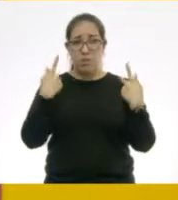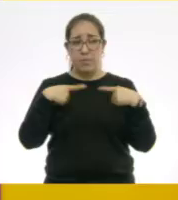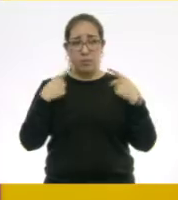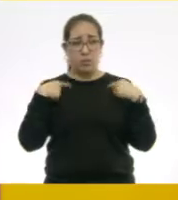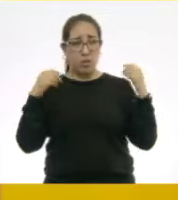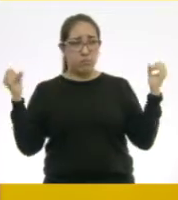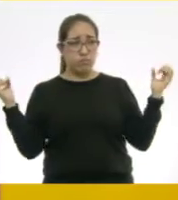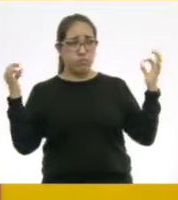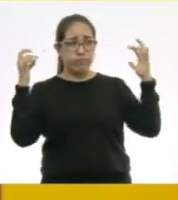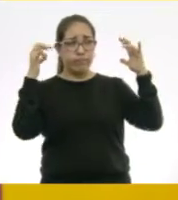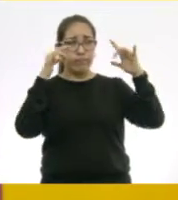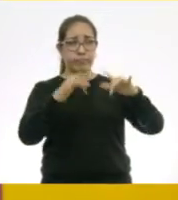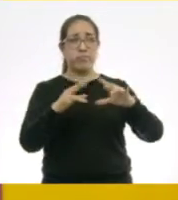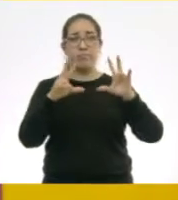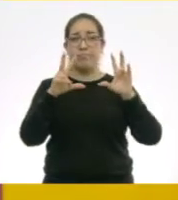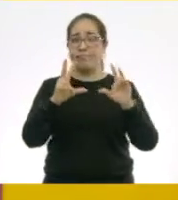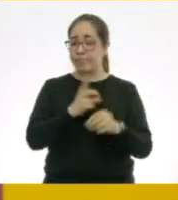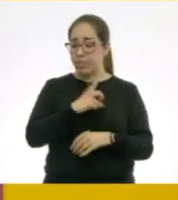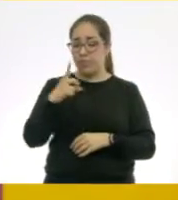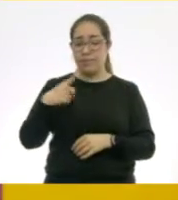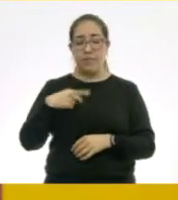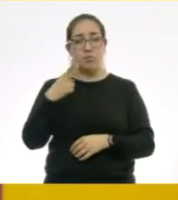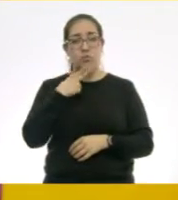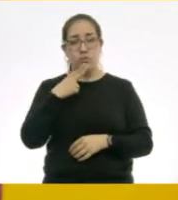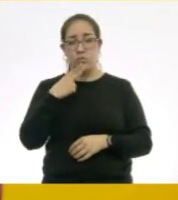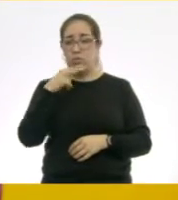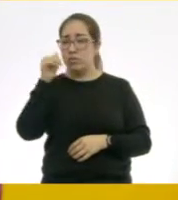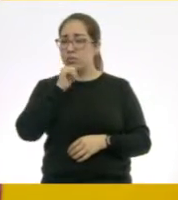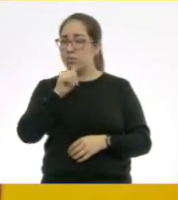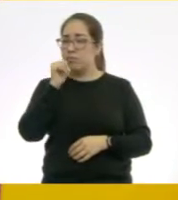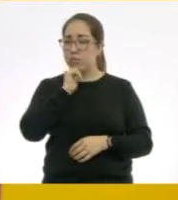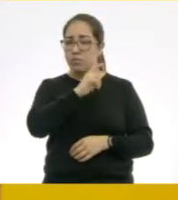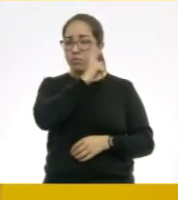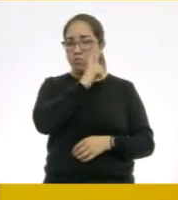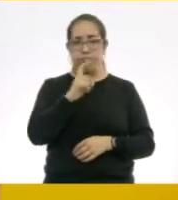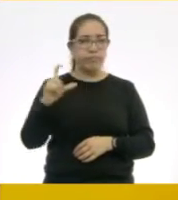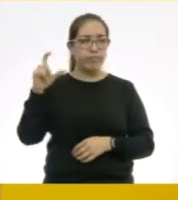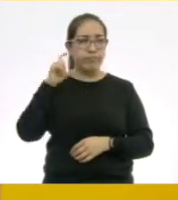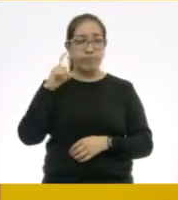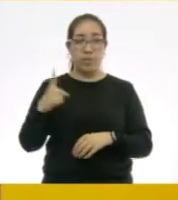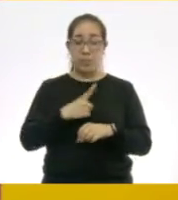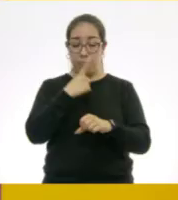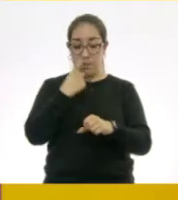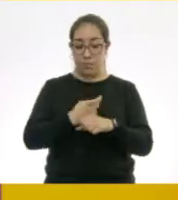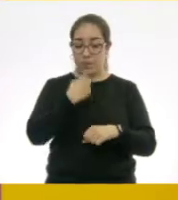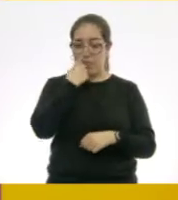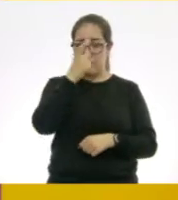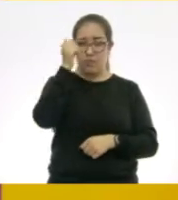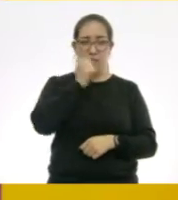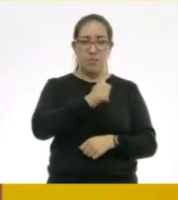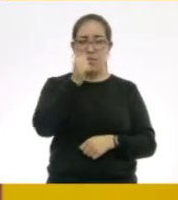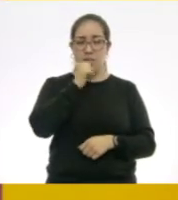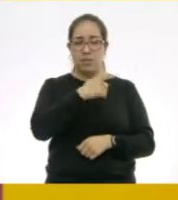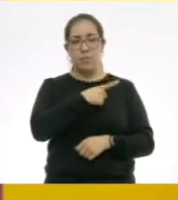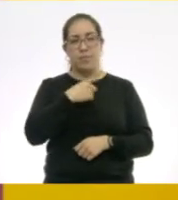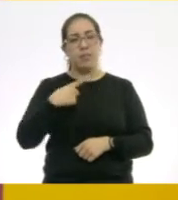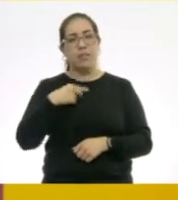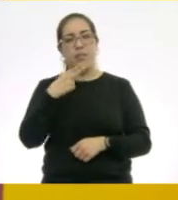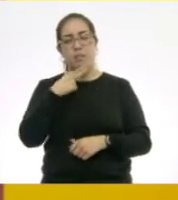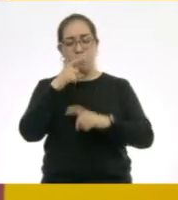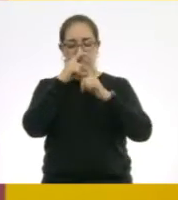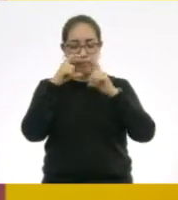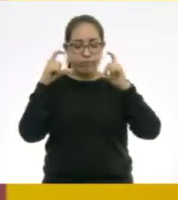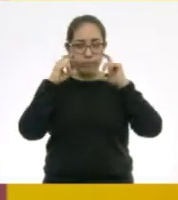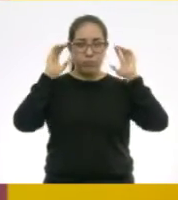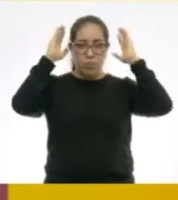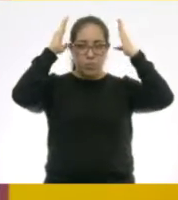carnicerías, pintorerías u otro establecimiento relacionado. En la primera imagen dice, usa siempre cubrebocas, careta